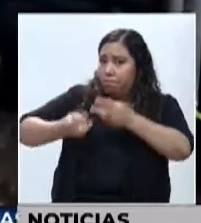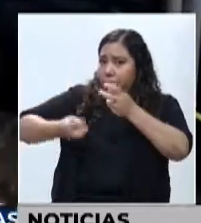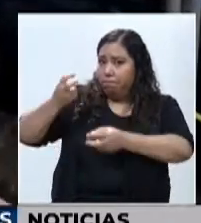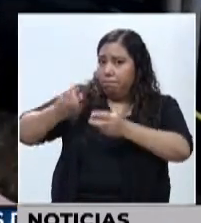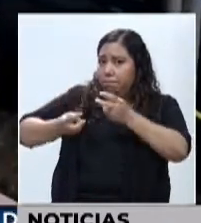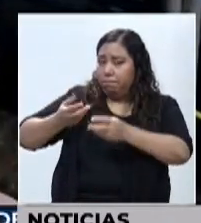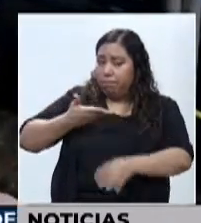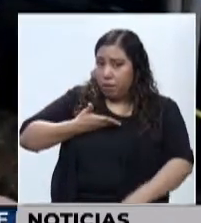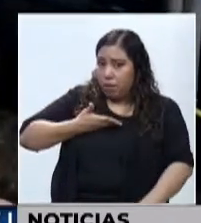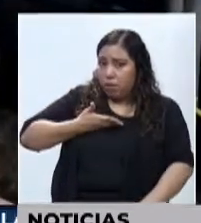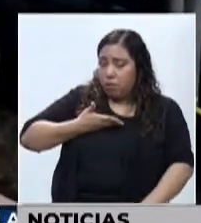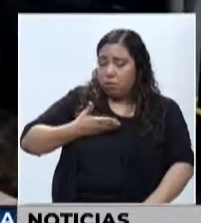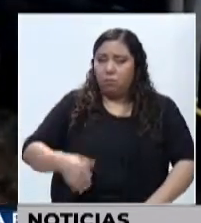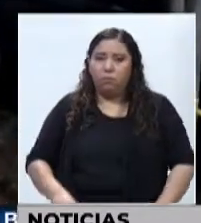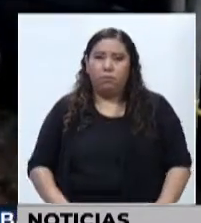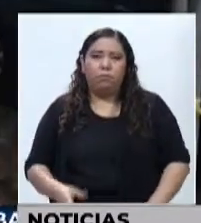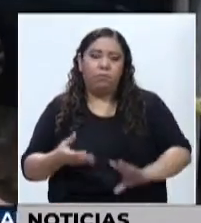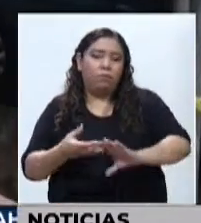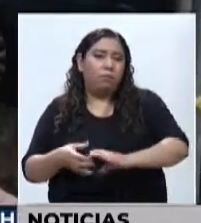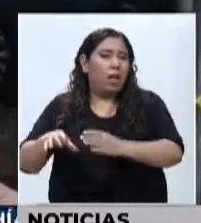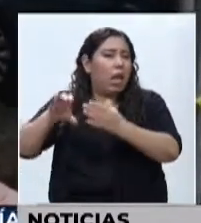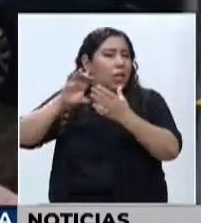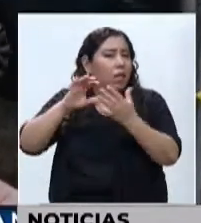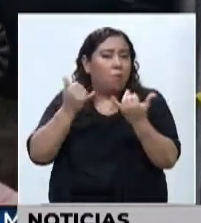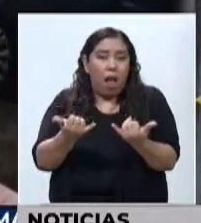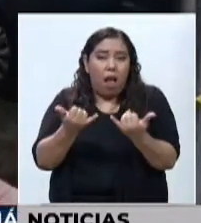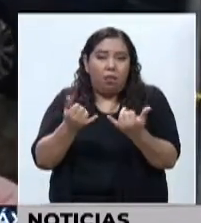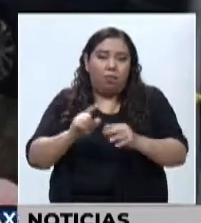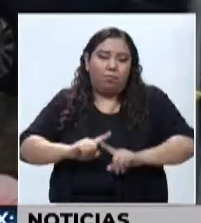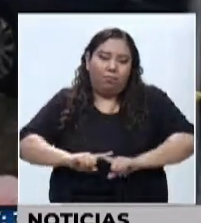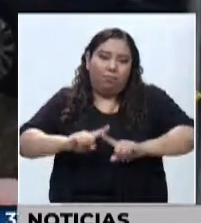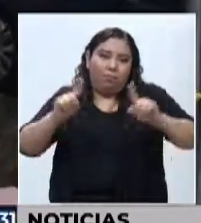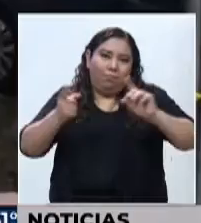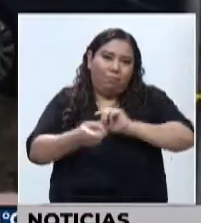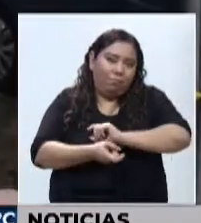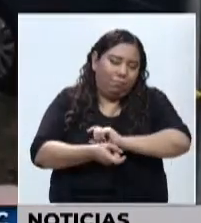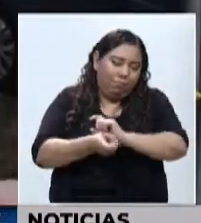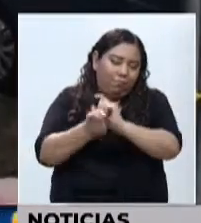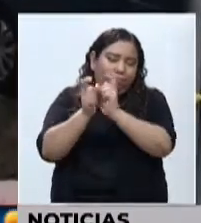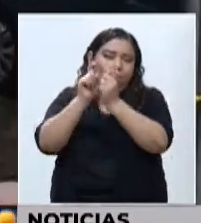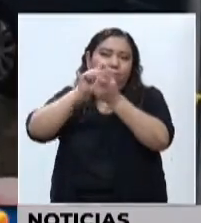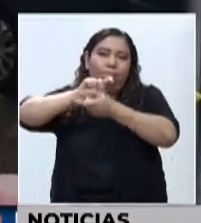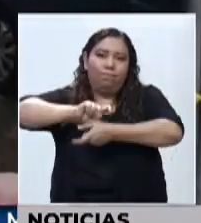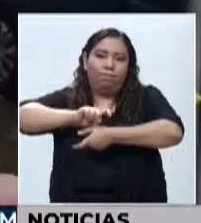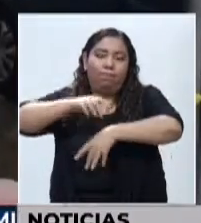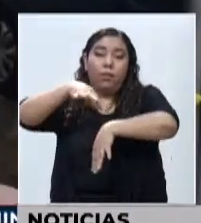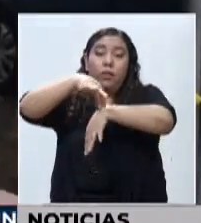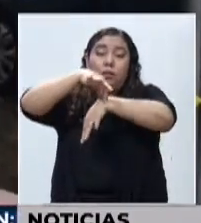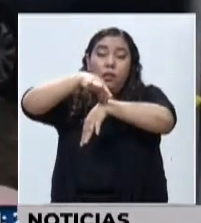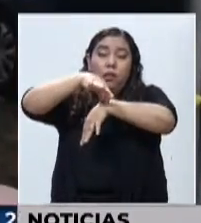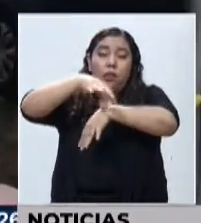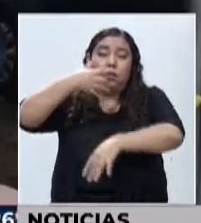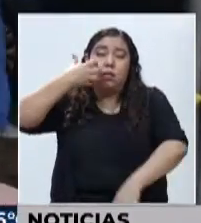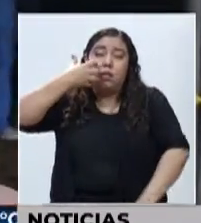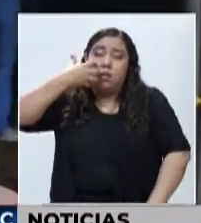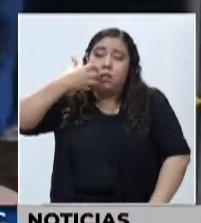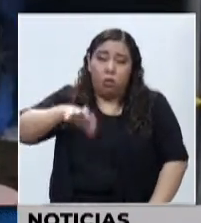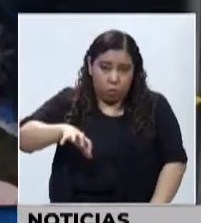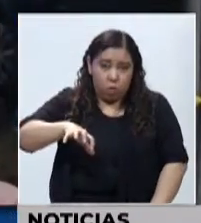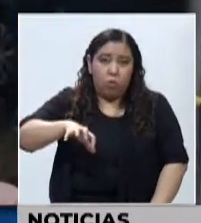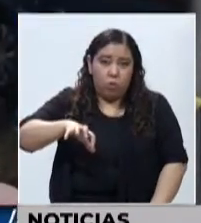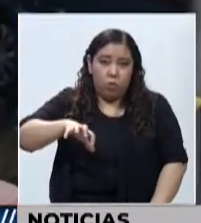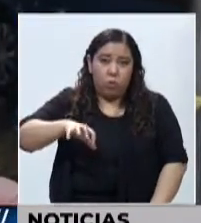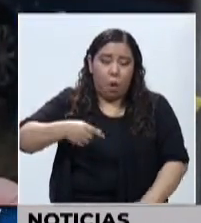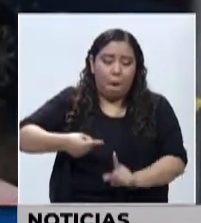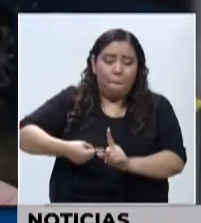pero el clima ha cambiado gracias al calentamiento global y tenemos que estar en apresto ante cualquier situación.